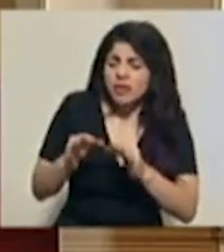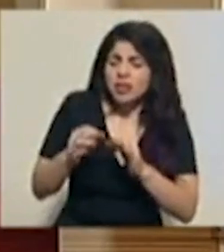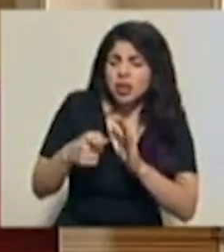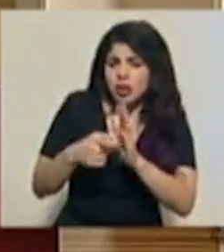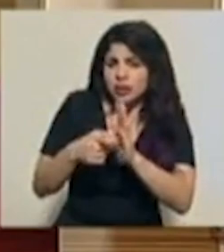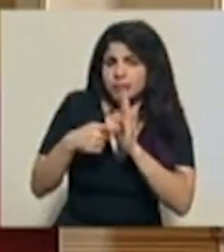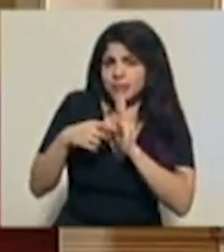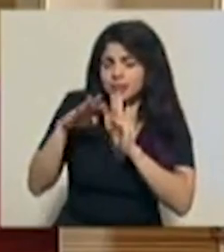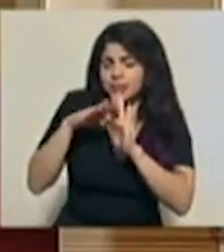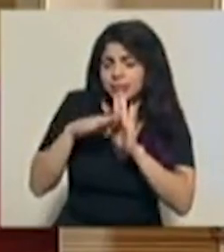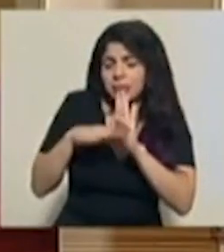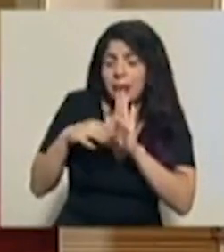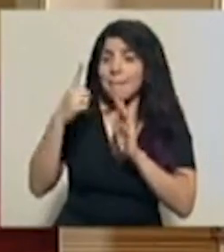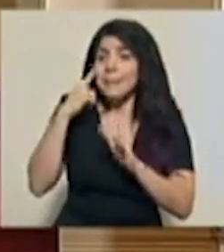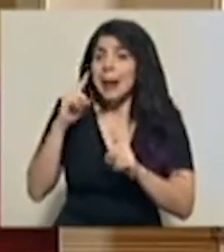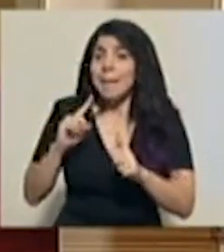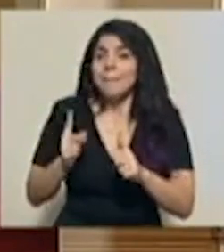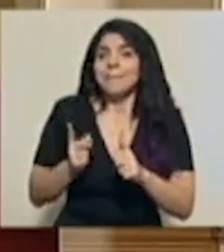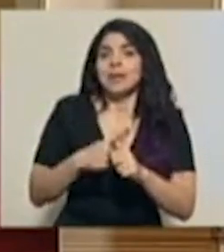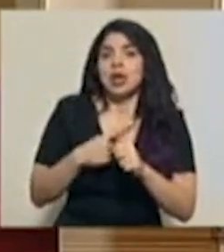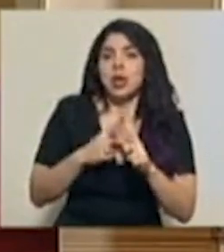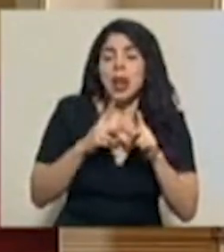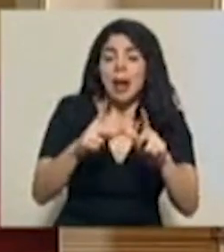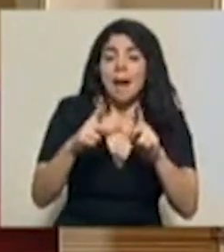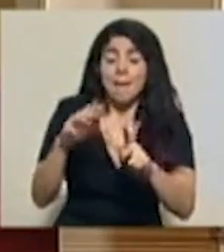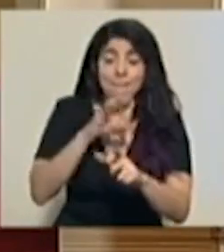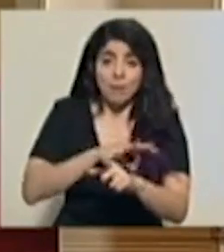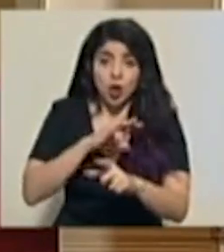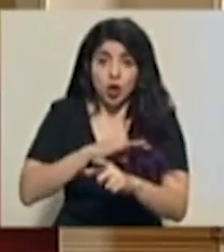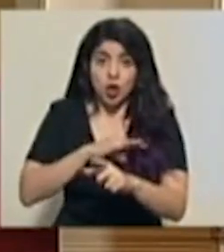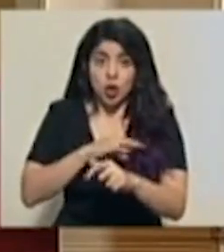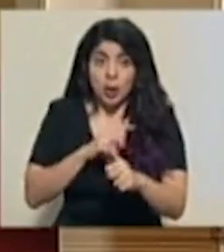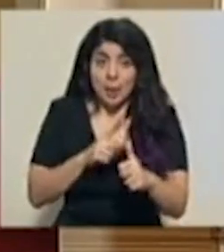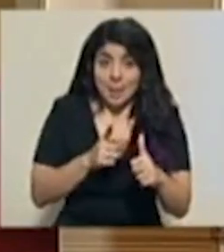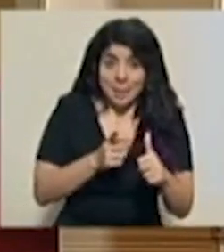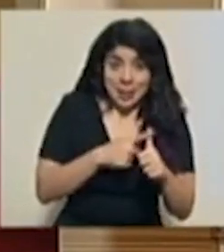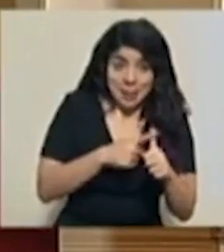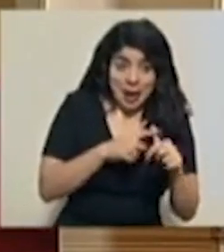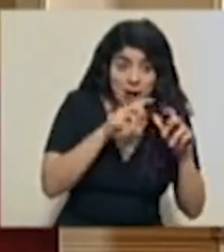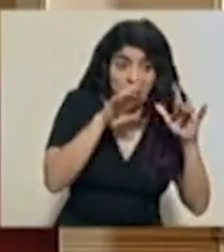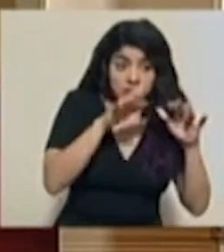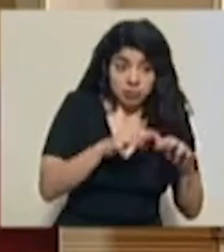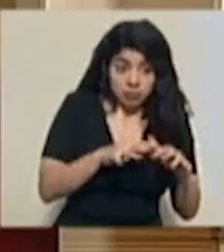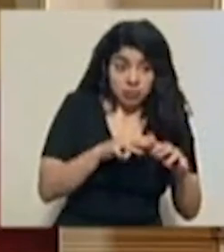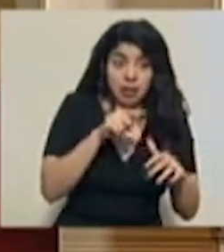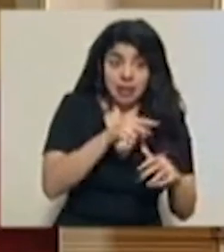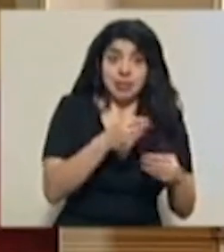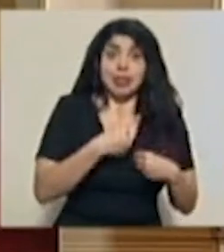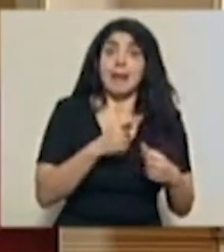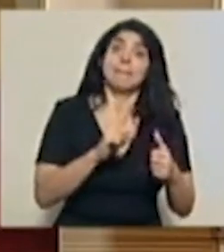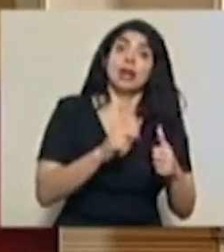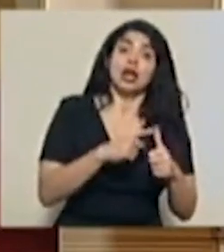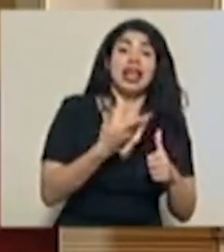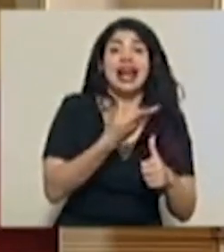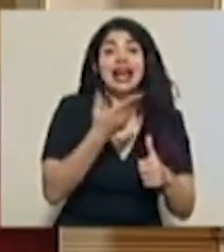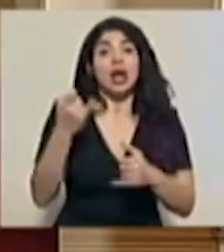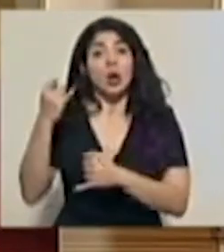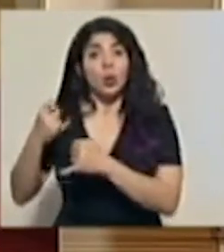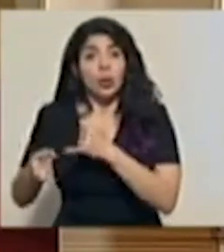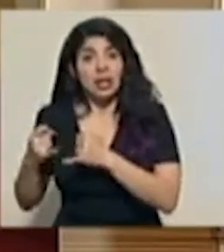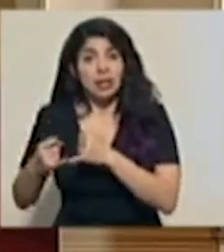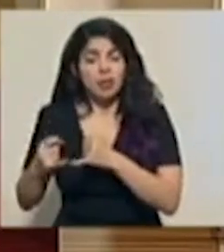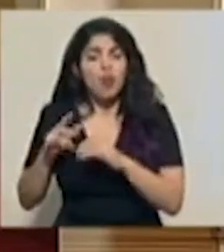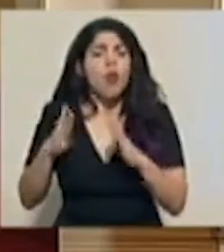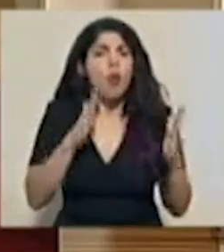priorización de la entrega de los bonos. Los primeros que llenaron la solicitud tienen prioridad sobre los últimos. Y también, ministro, nos